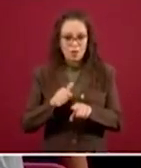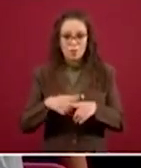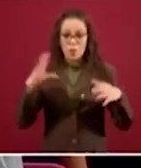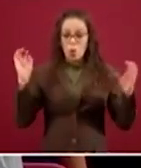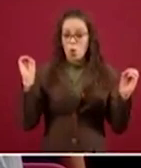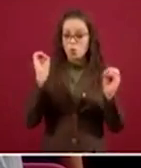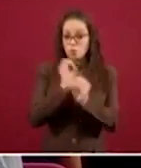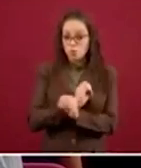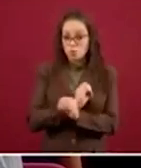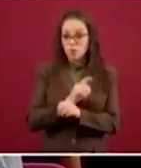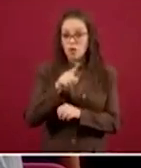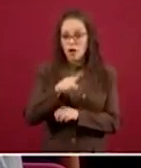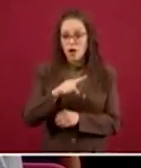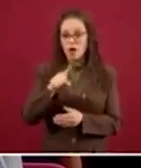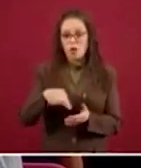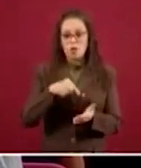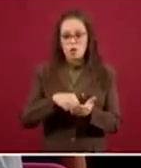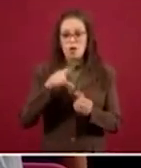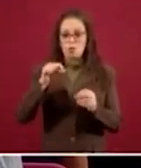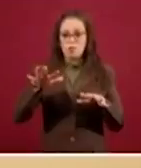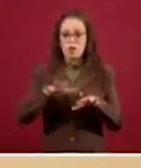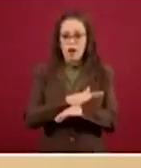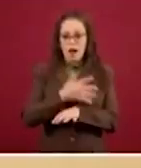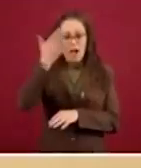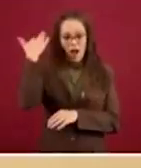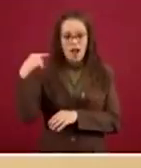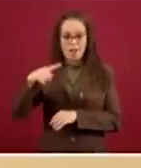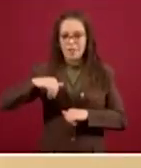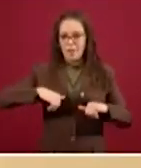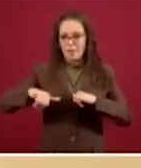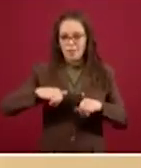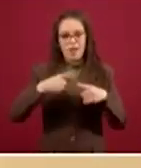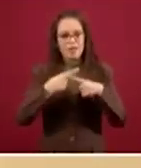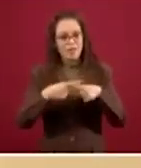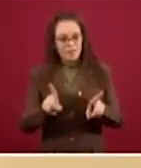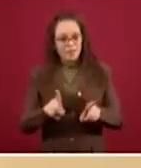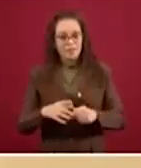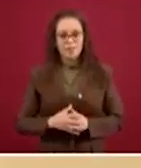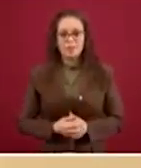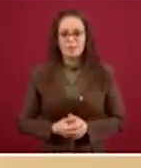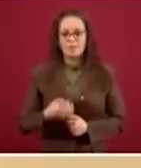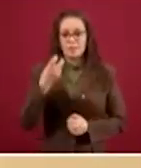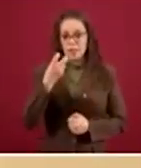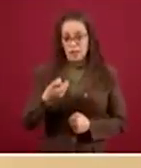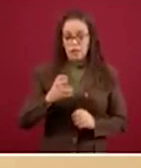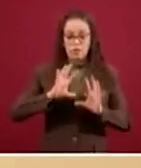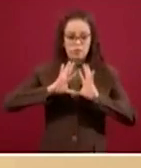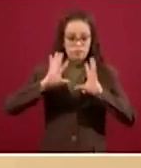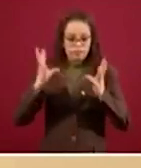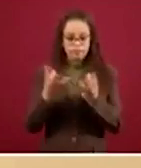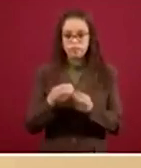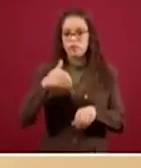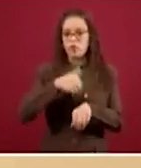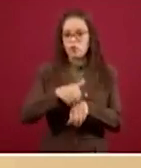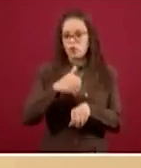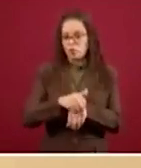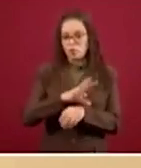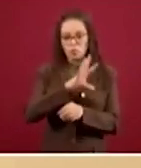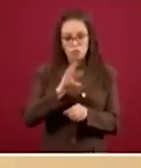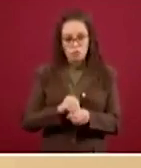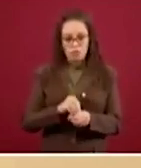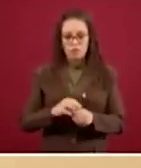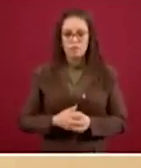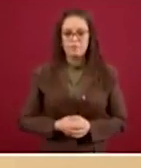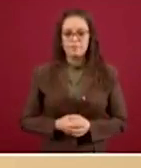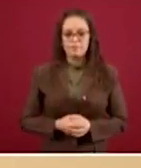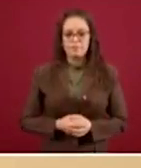cambian de lugar en relación al mapa anterior, que es solamente el número total de casos. Van a estar encontrando los dos mapas en la